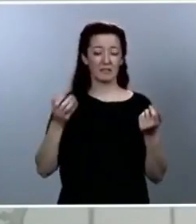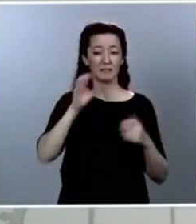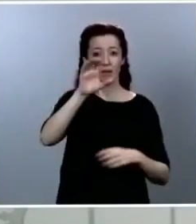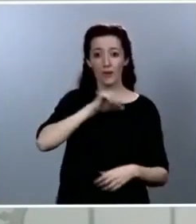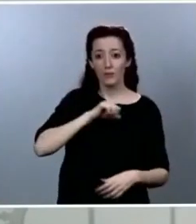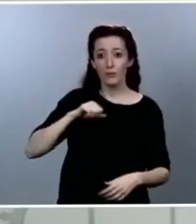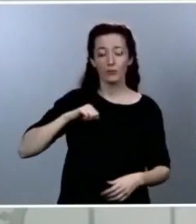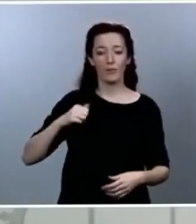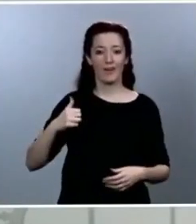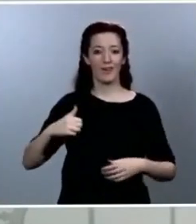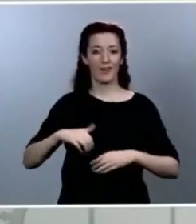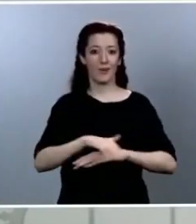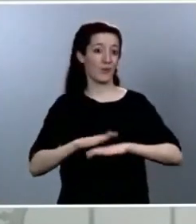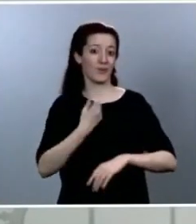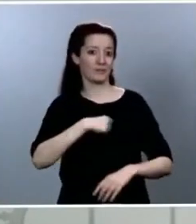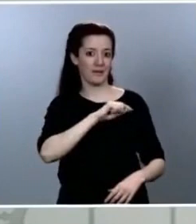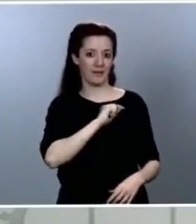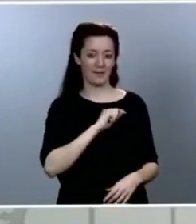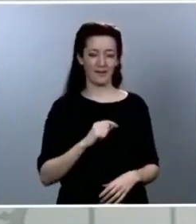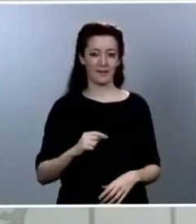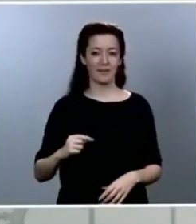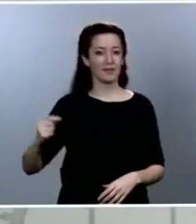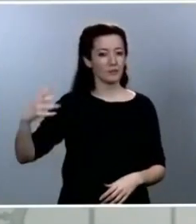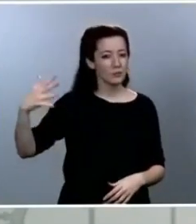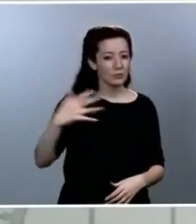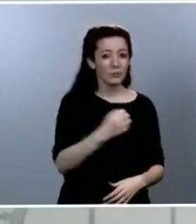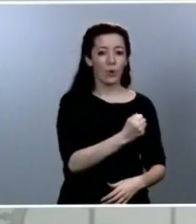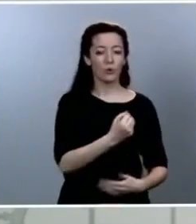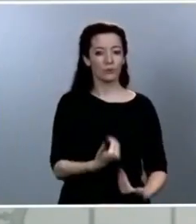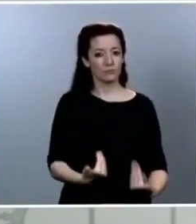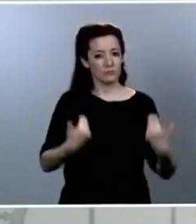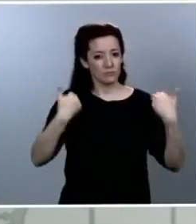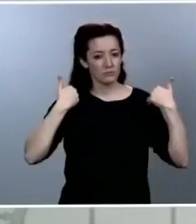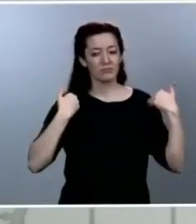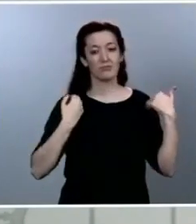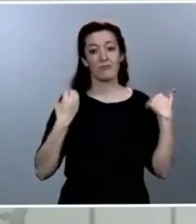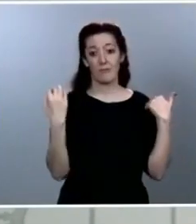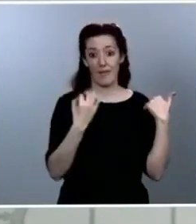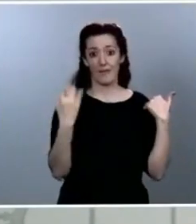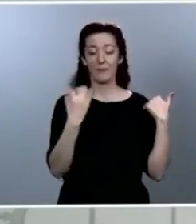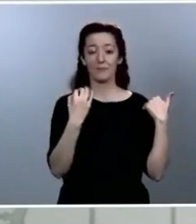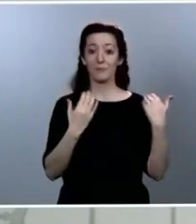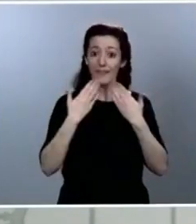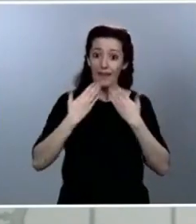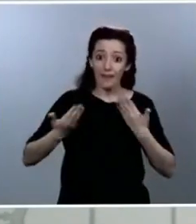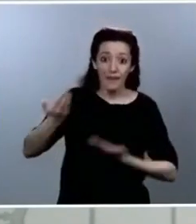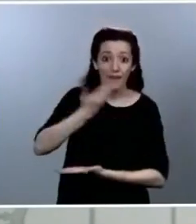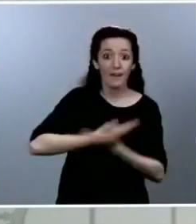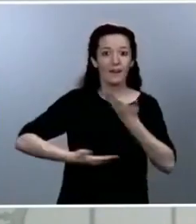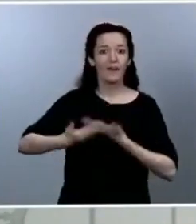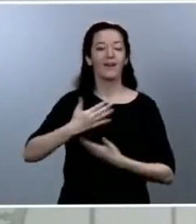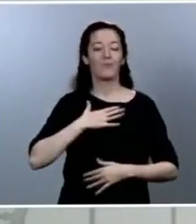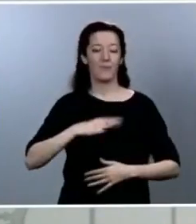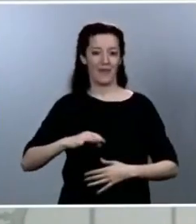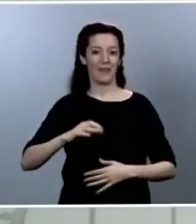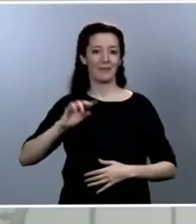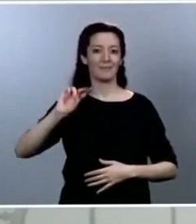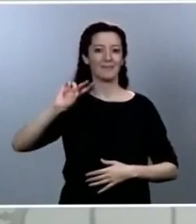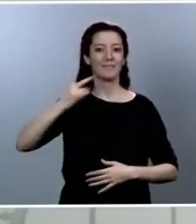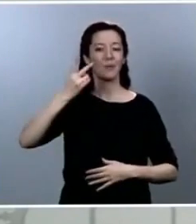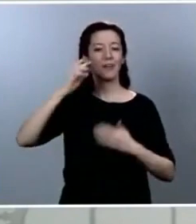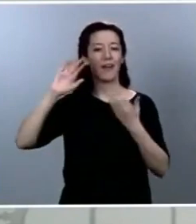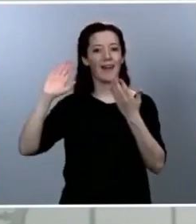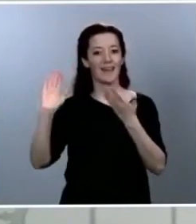Será, junto con todas ellas, como emprenderemos esta etapa de transición, esta segunda etapa, esta etapa de desescalada,